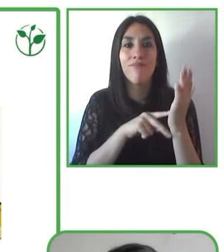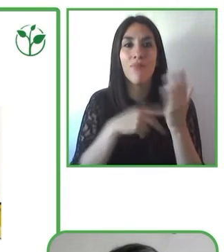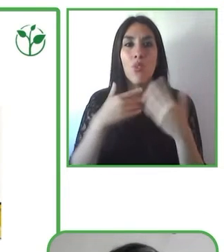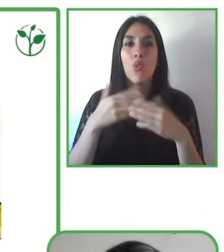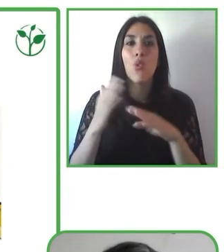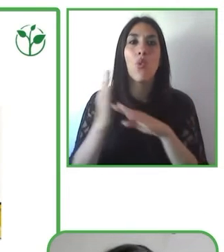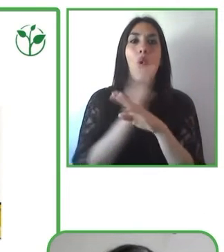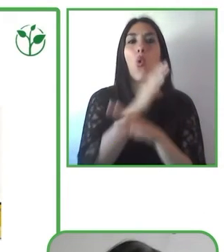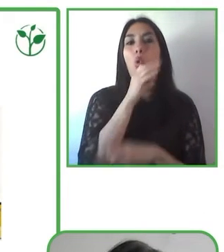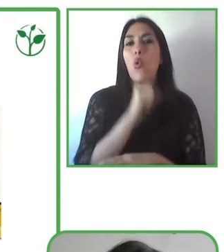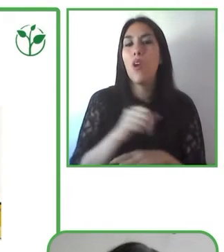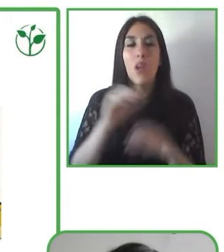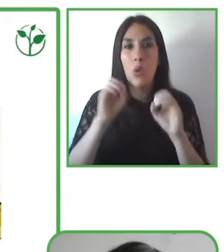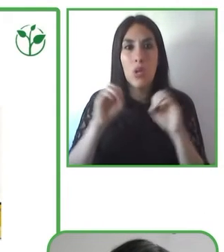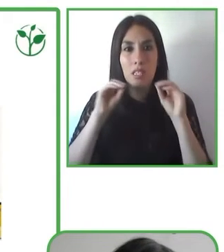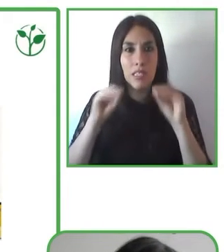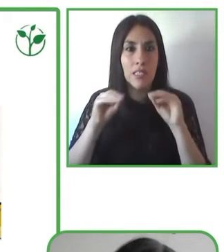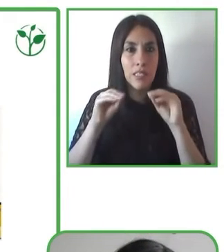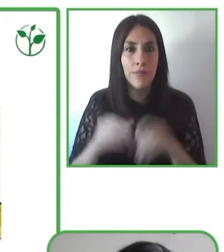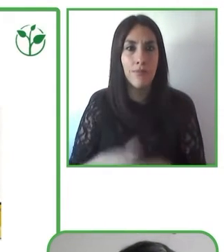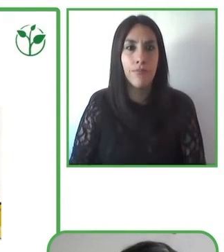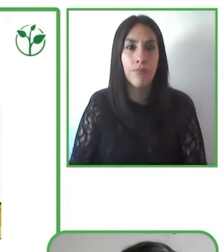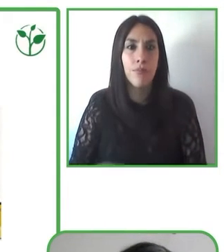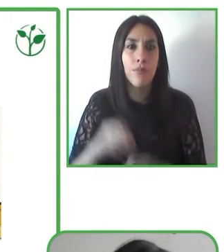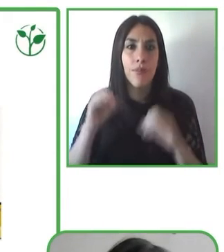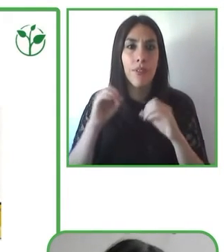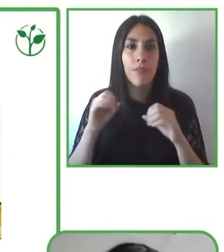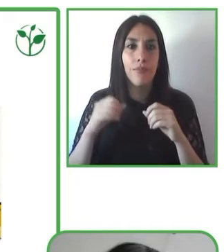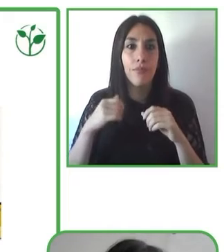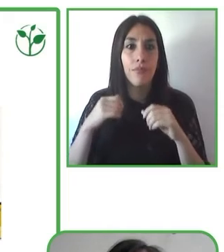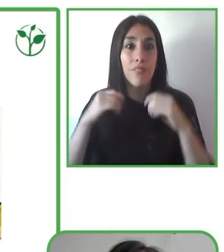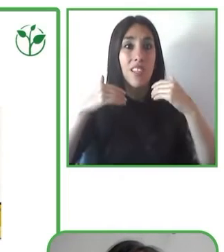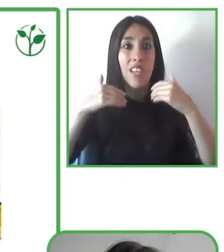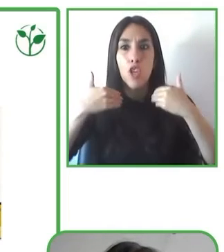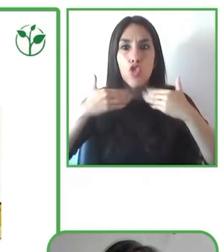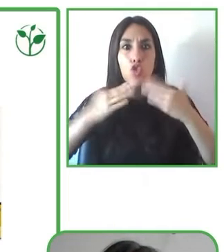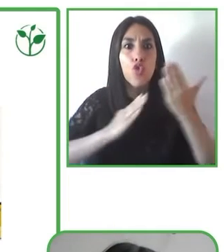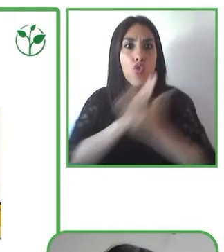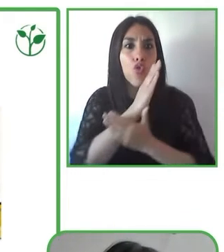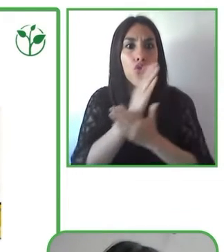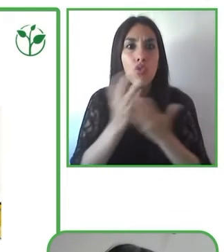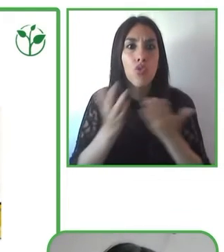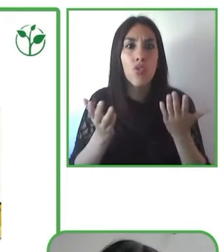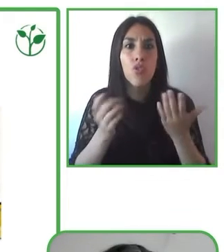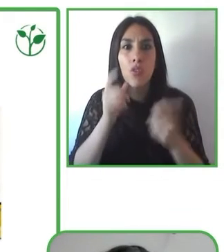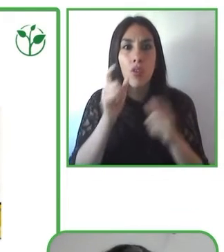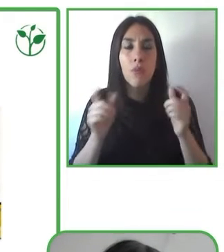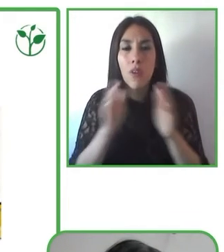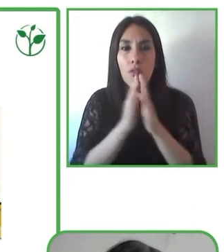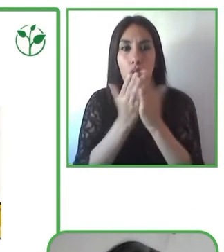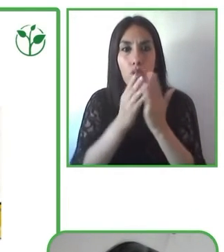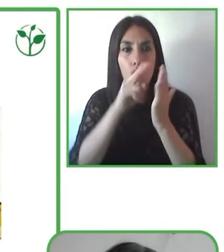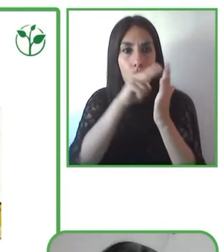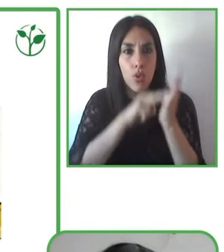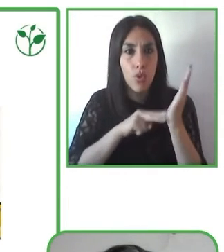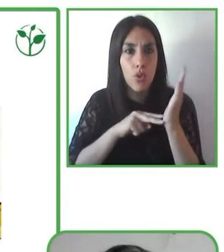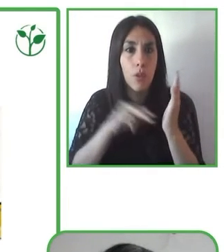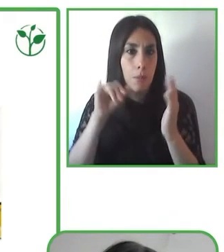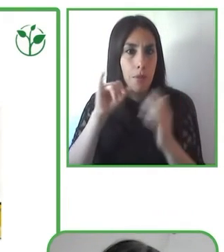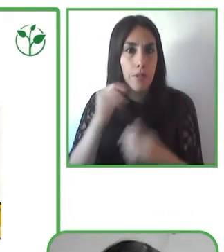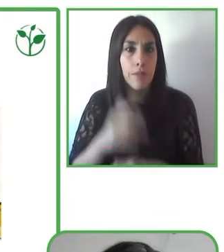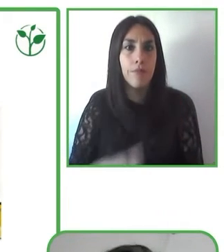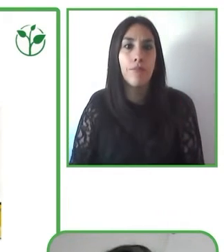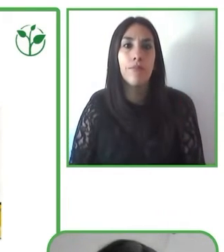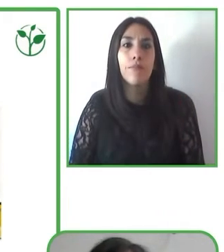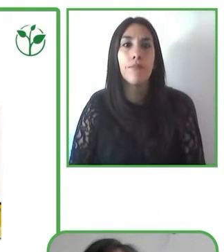derecho garantizado, puedan usar estos libros también para que puedan cada vez más tener el derecho